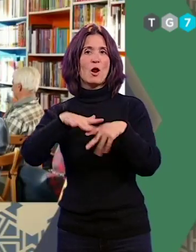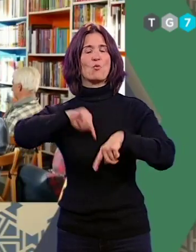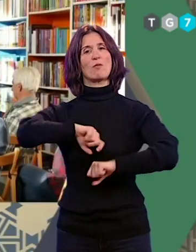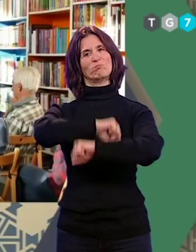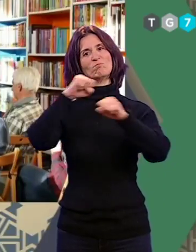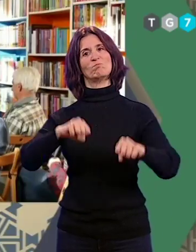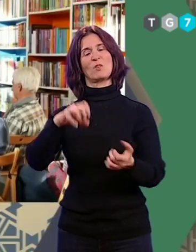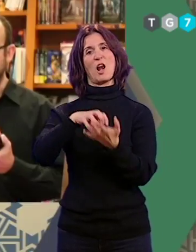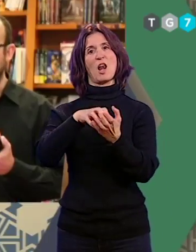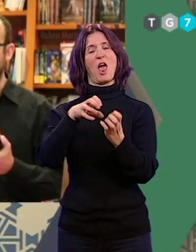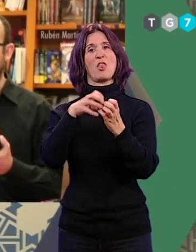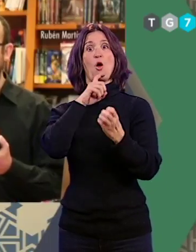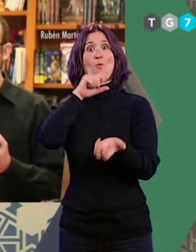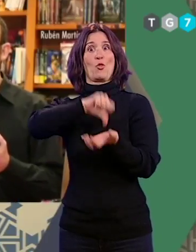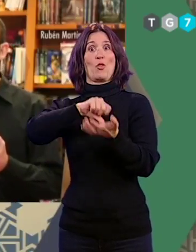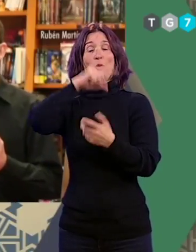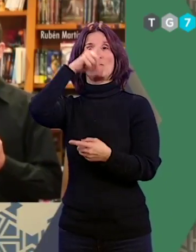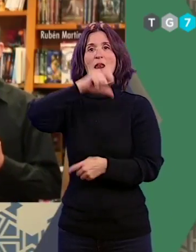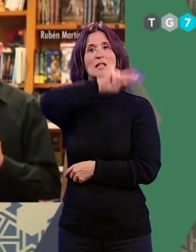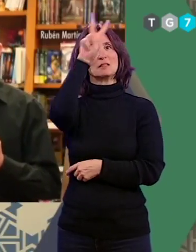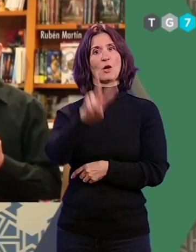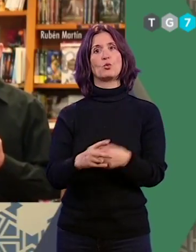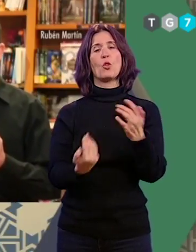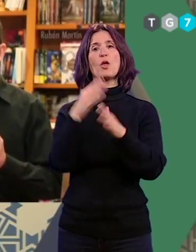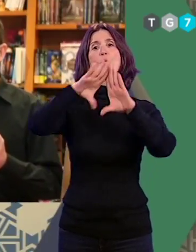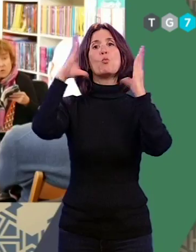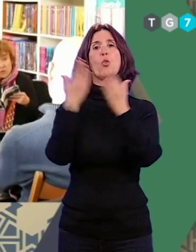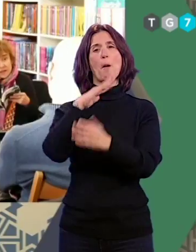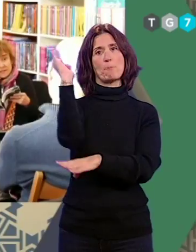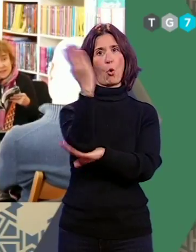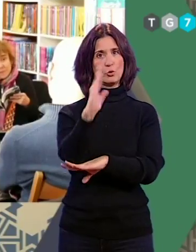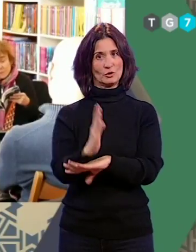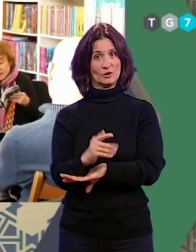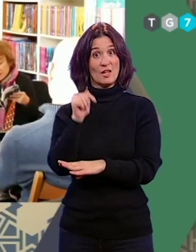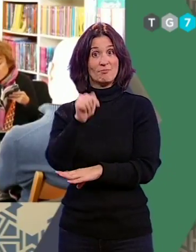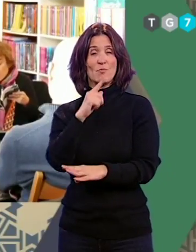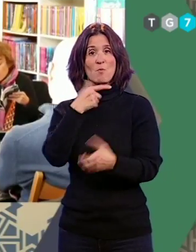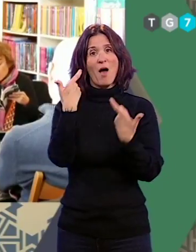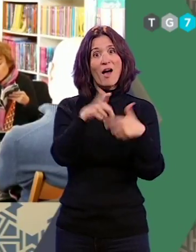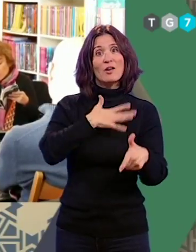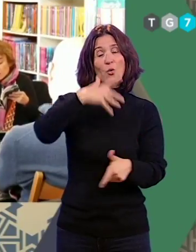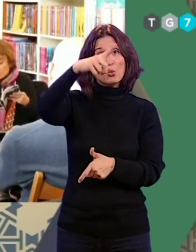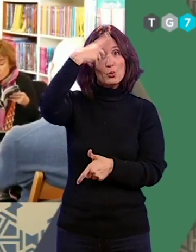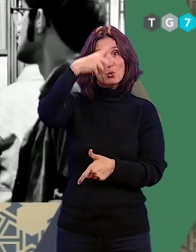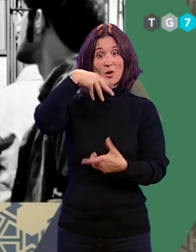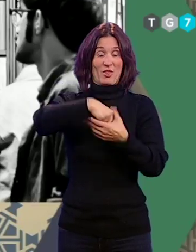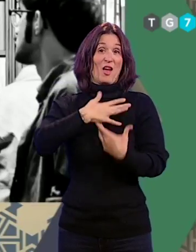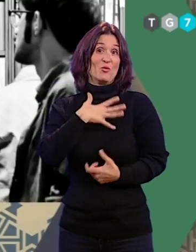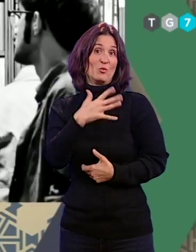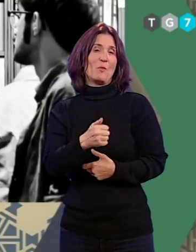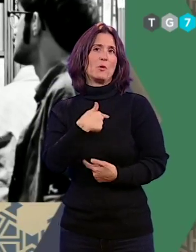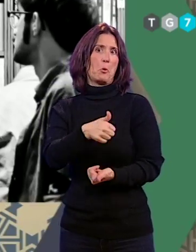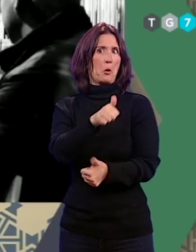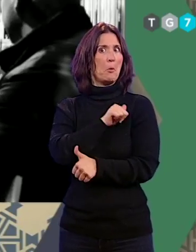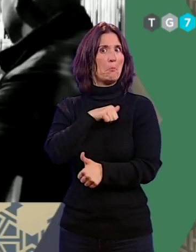como ciudad cultural, se celebra la segunda edición del Día Mundial de la Poesía en la que a través del área de cultura del consistorio se espera